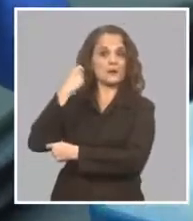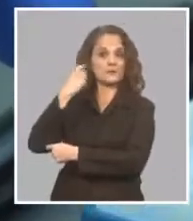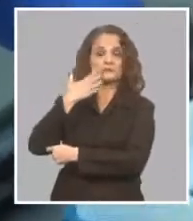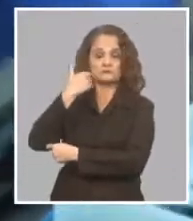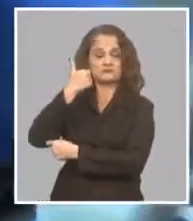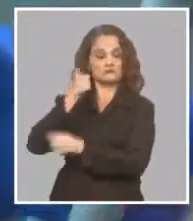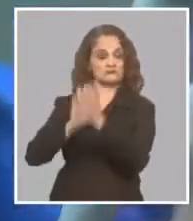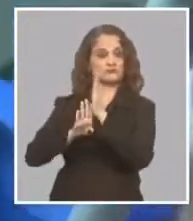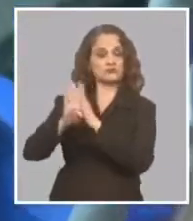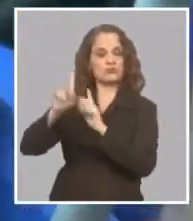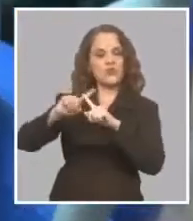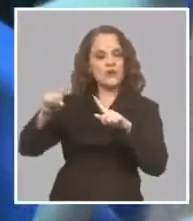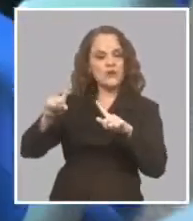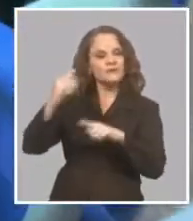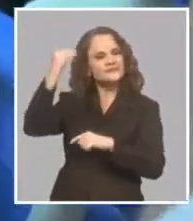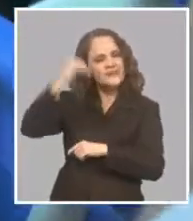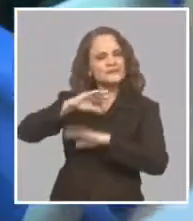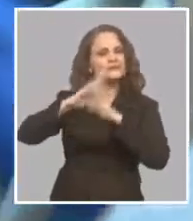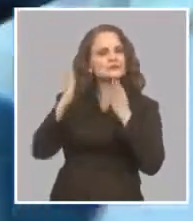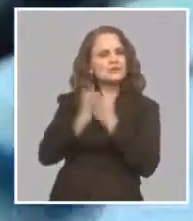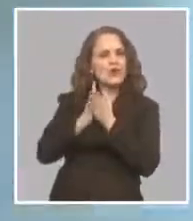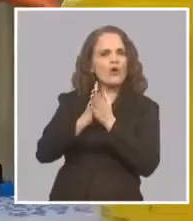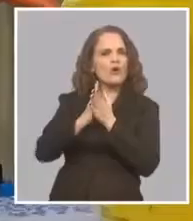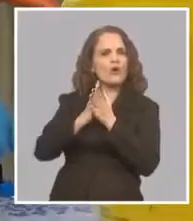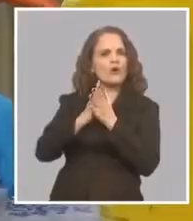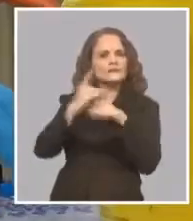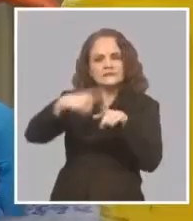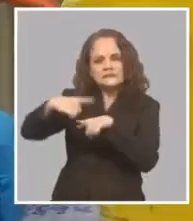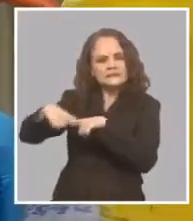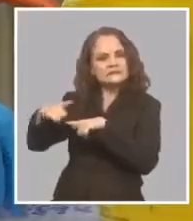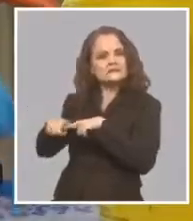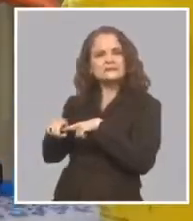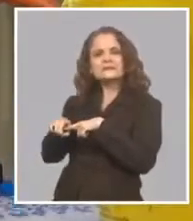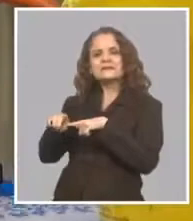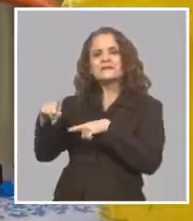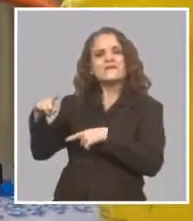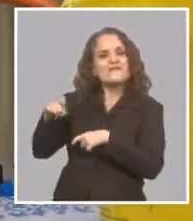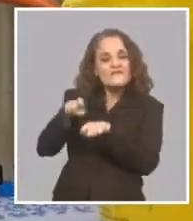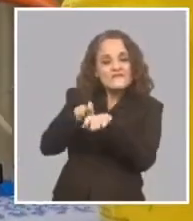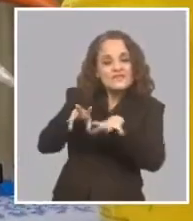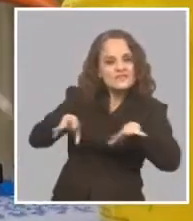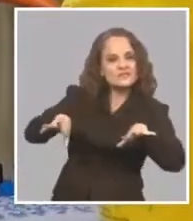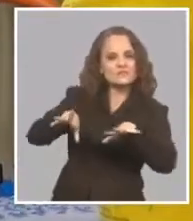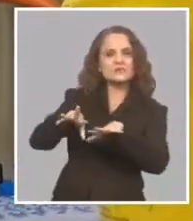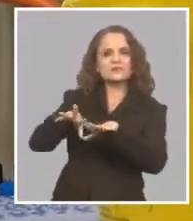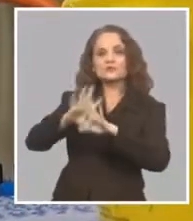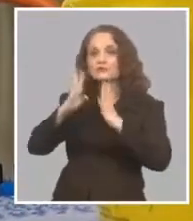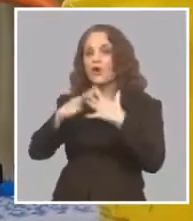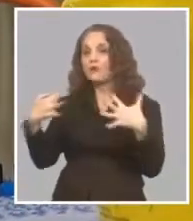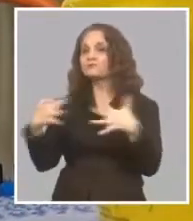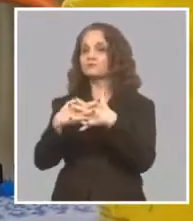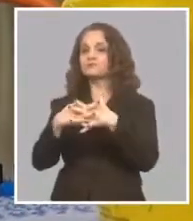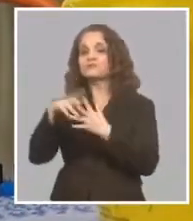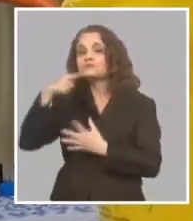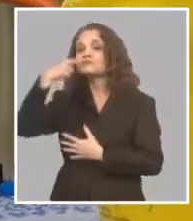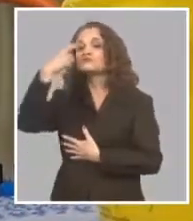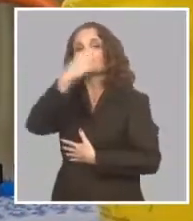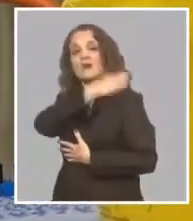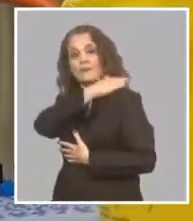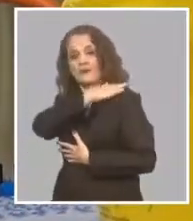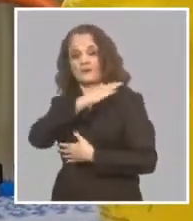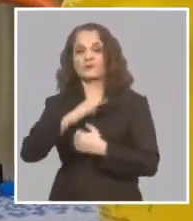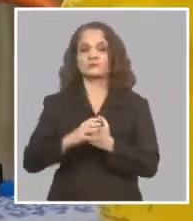poco más El mundo De la virología En particular El mundo De los virus respiratorios Nunca había podido Aplicar esto A virus